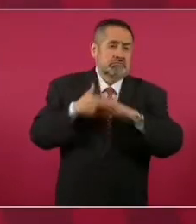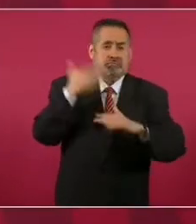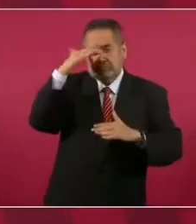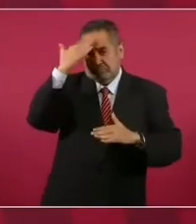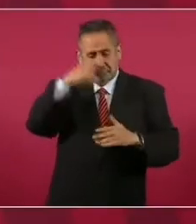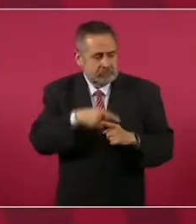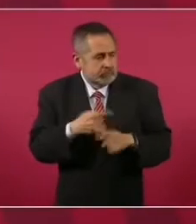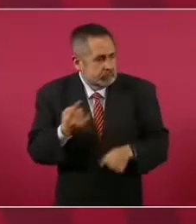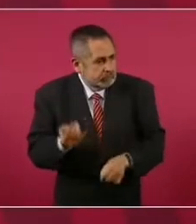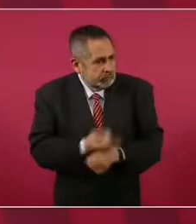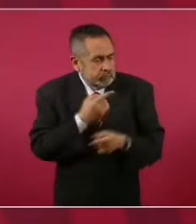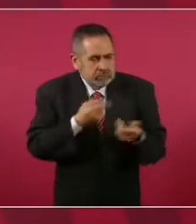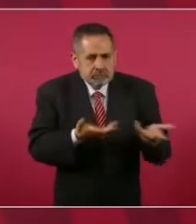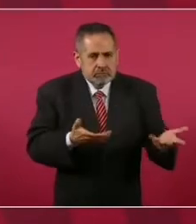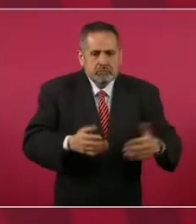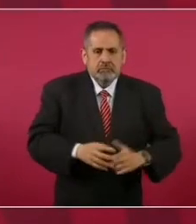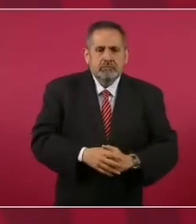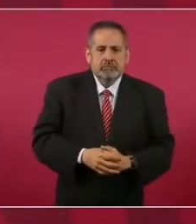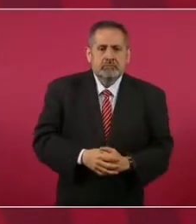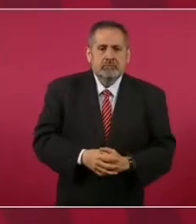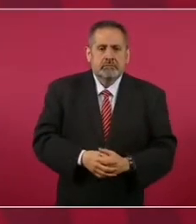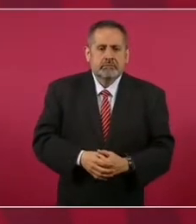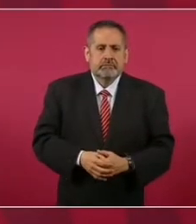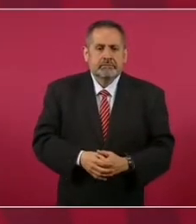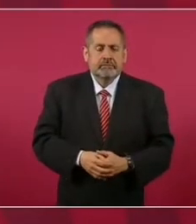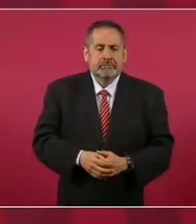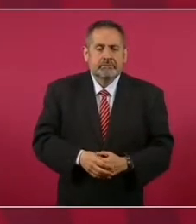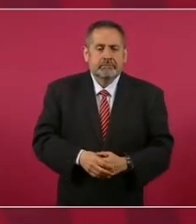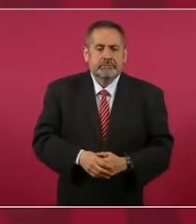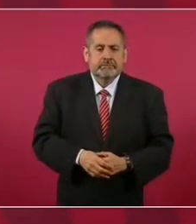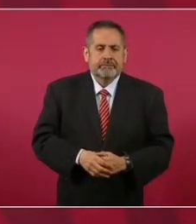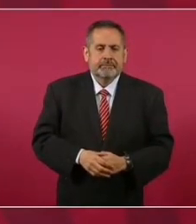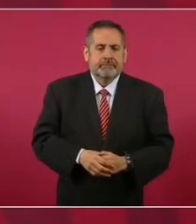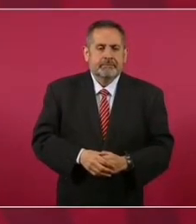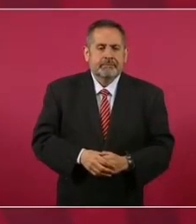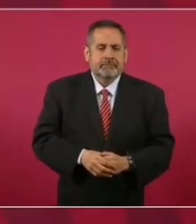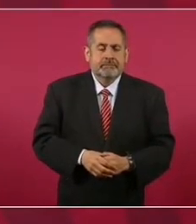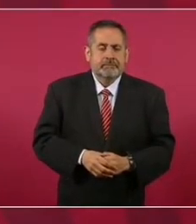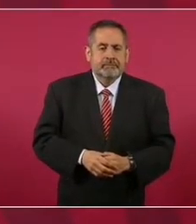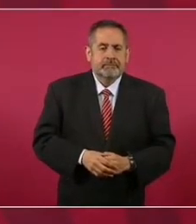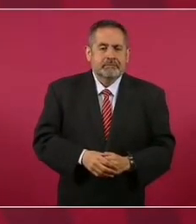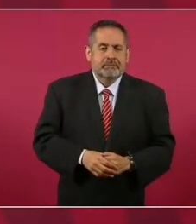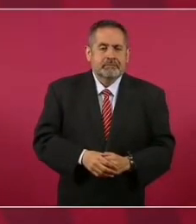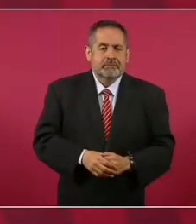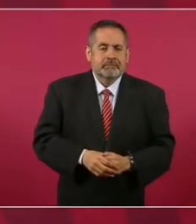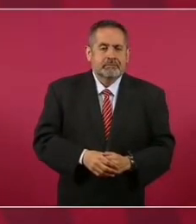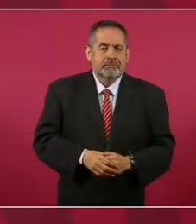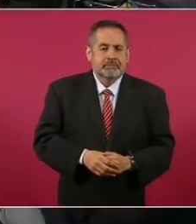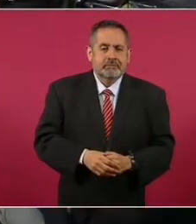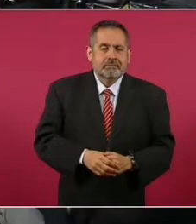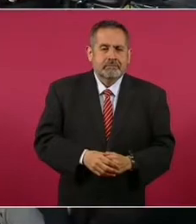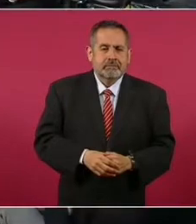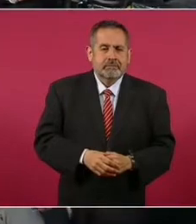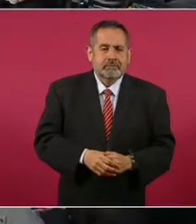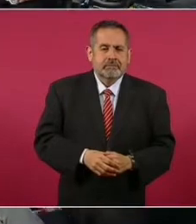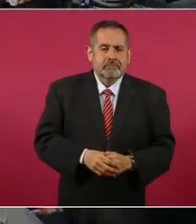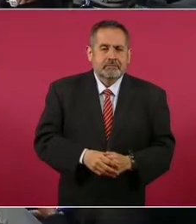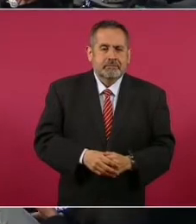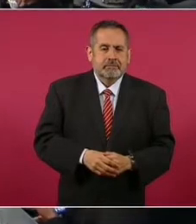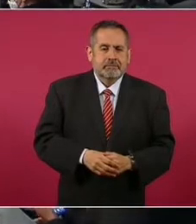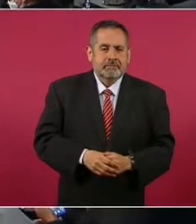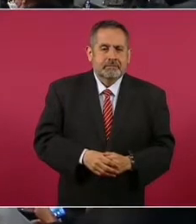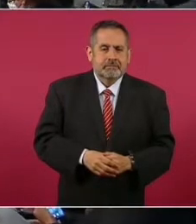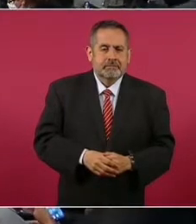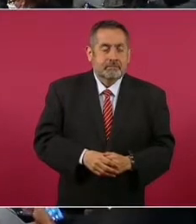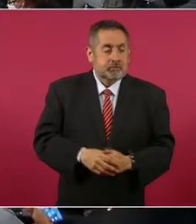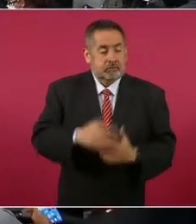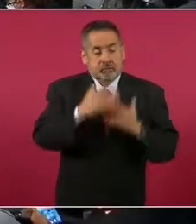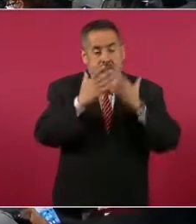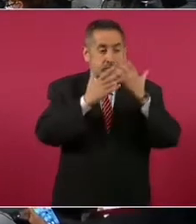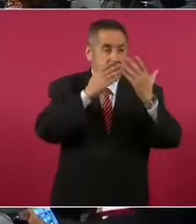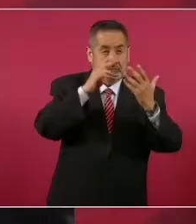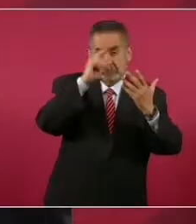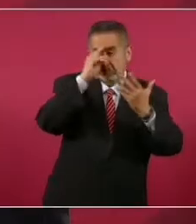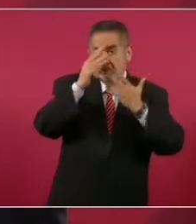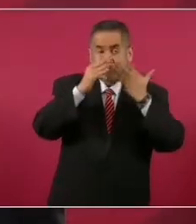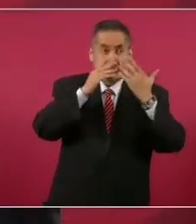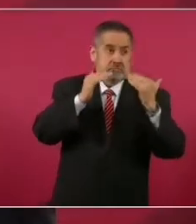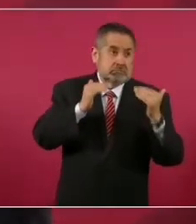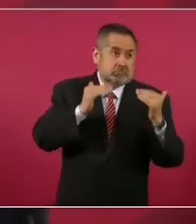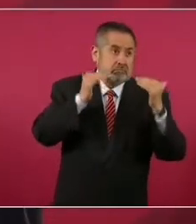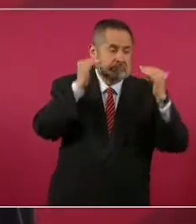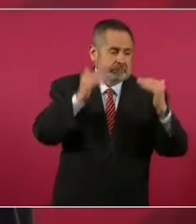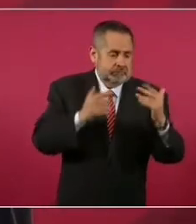estudioso,